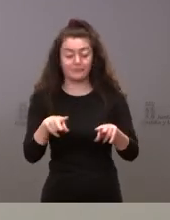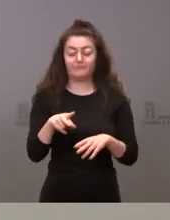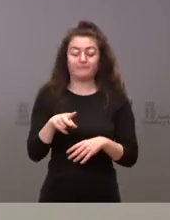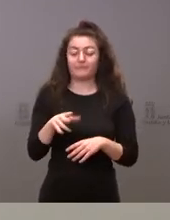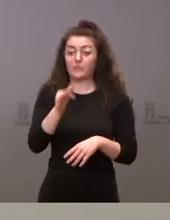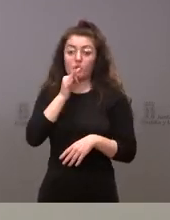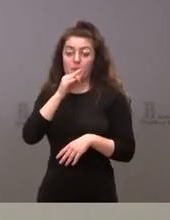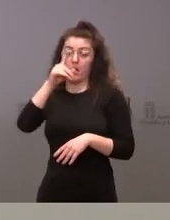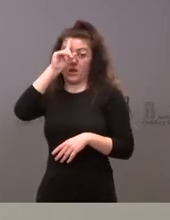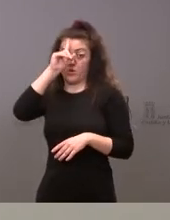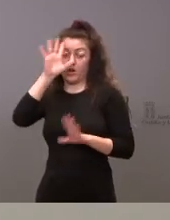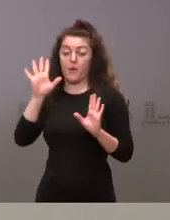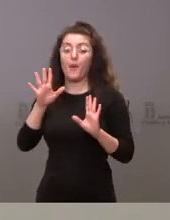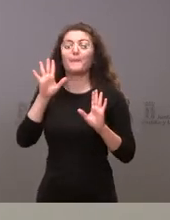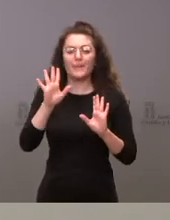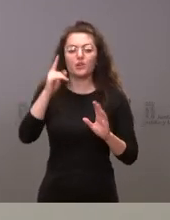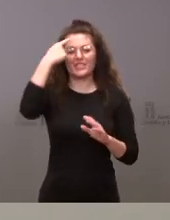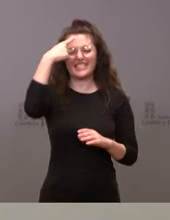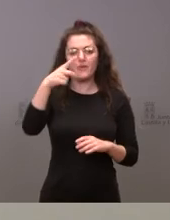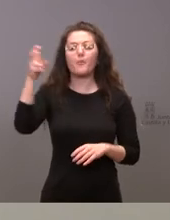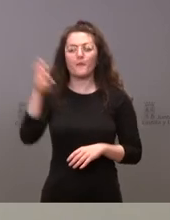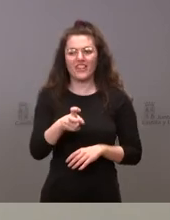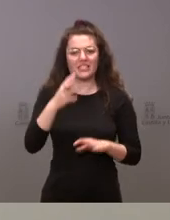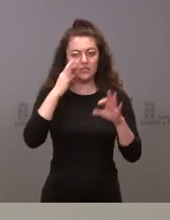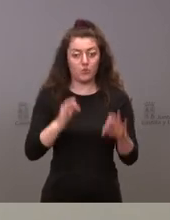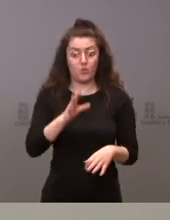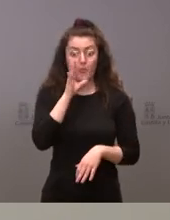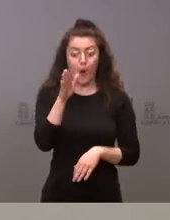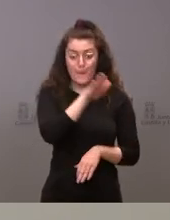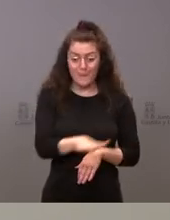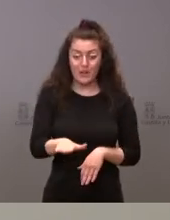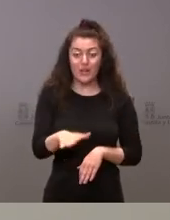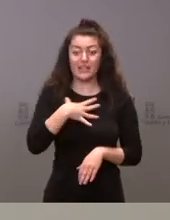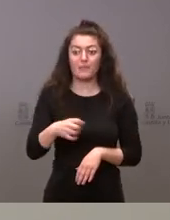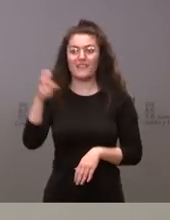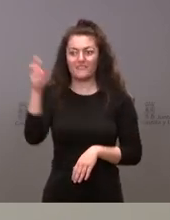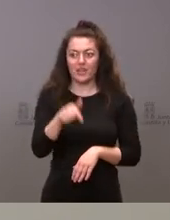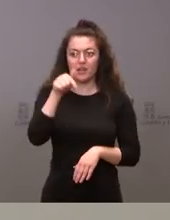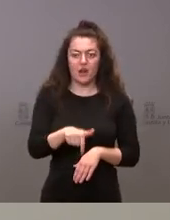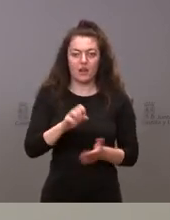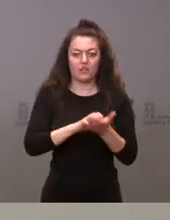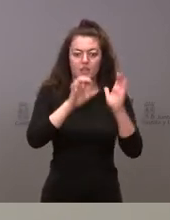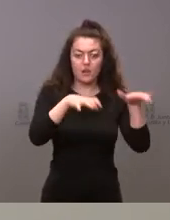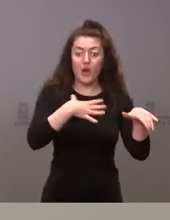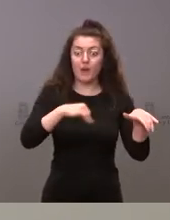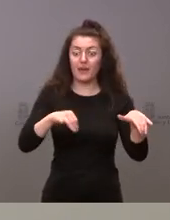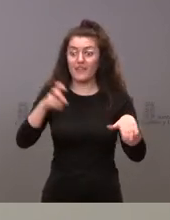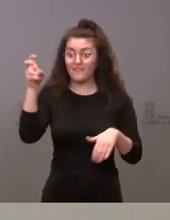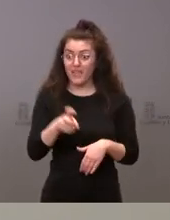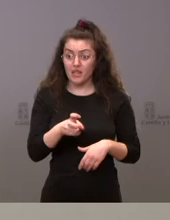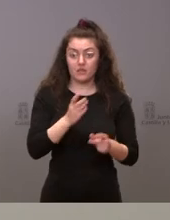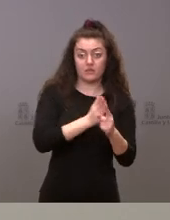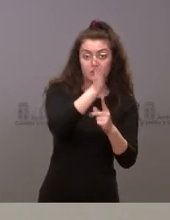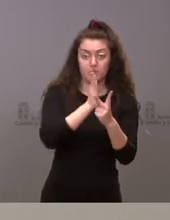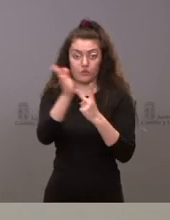llegarán porque los menores que puedan llegar a nuestra comunidad digamos que pueden llegar a través de una doble vía